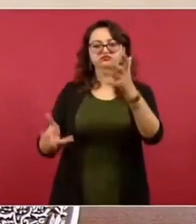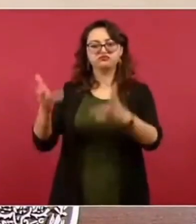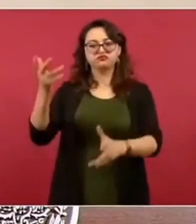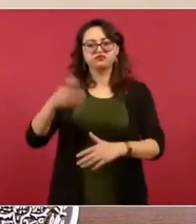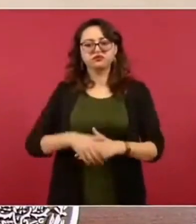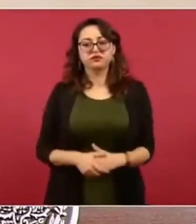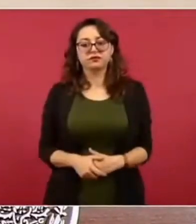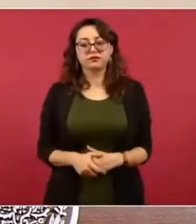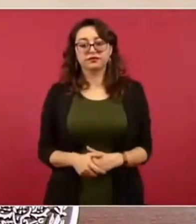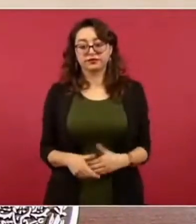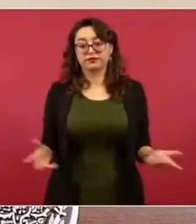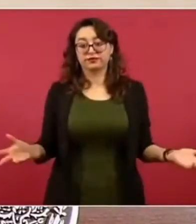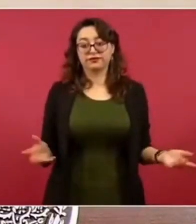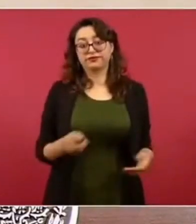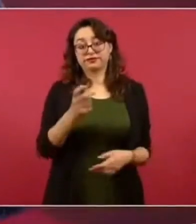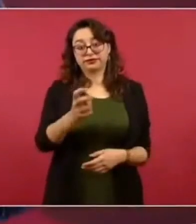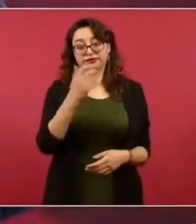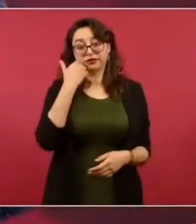muchísima